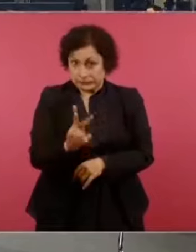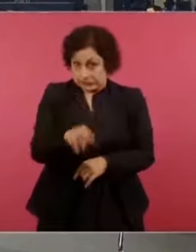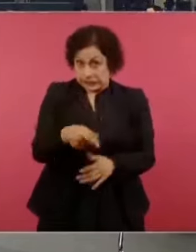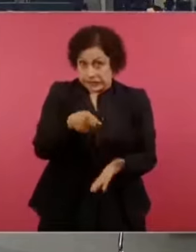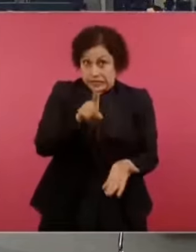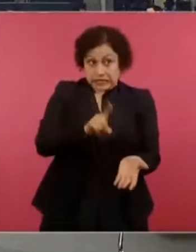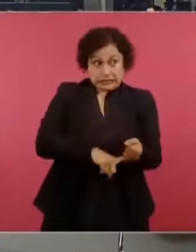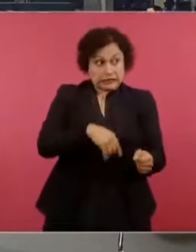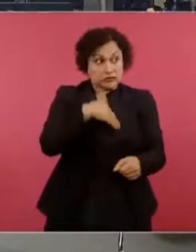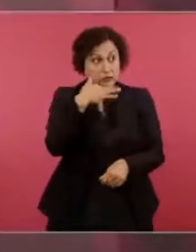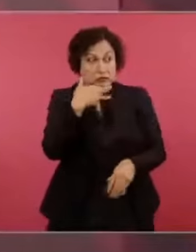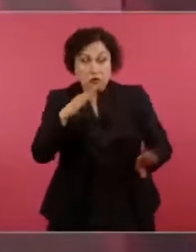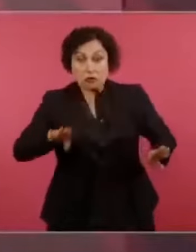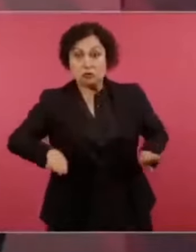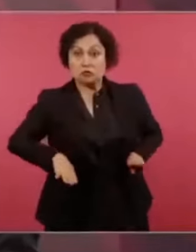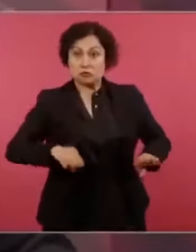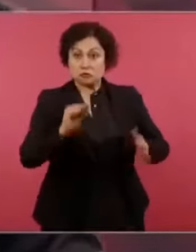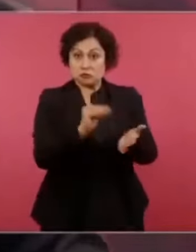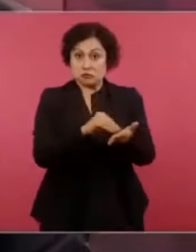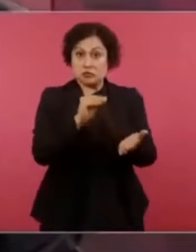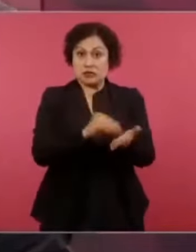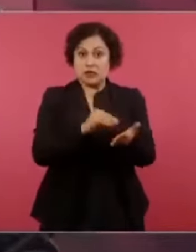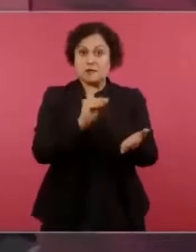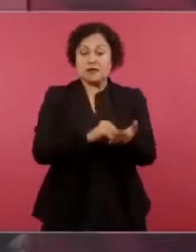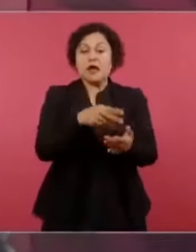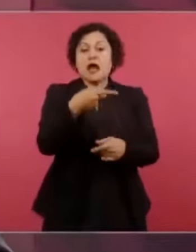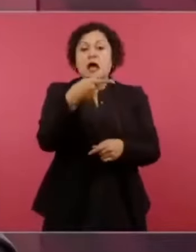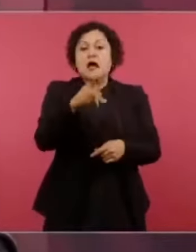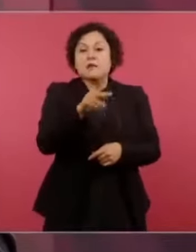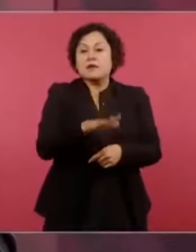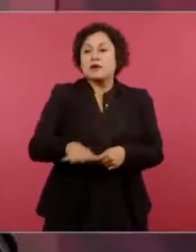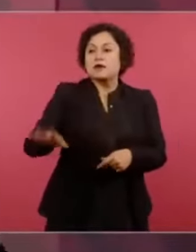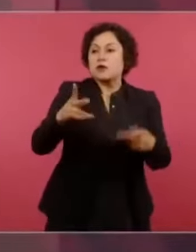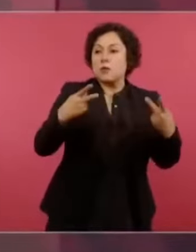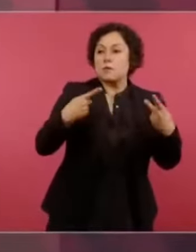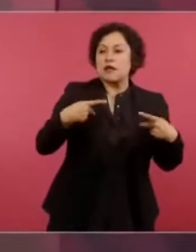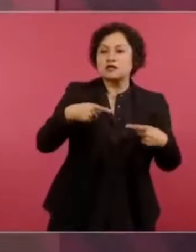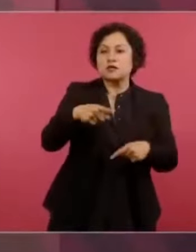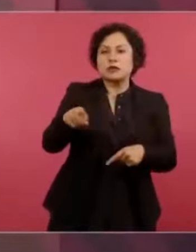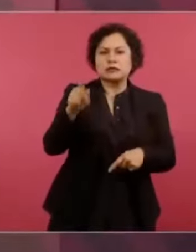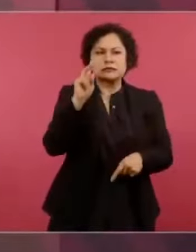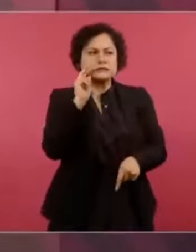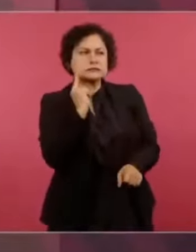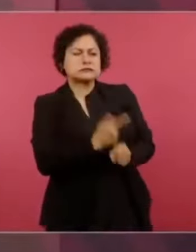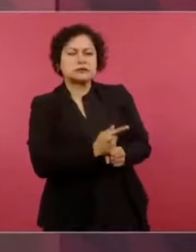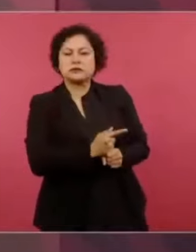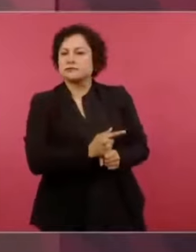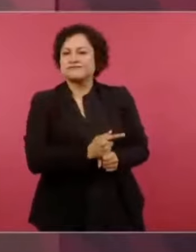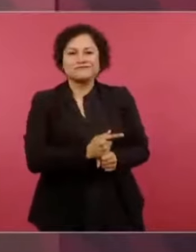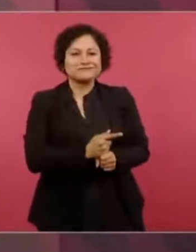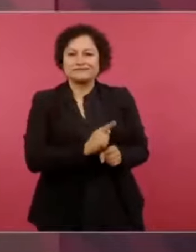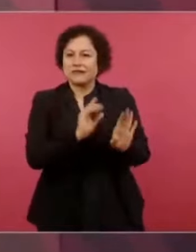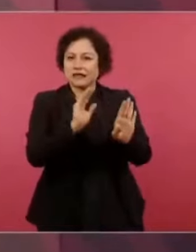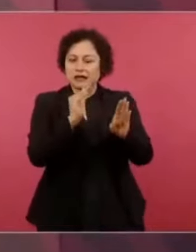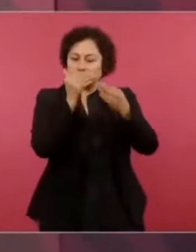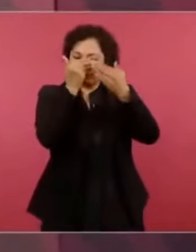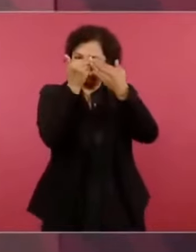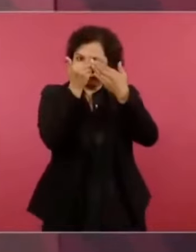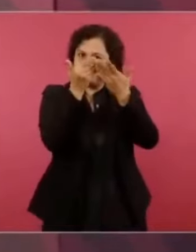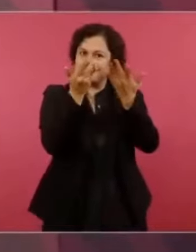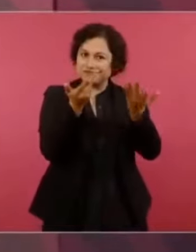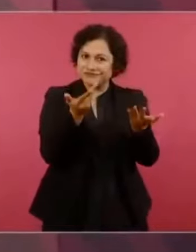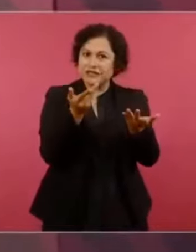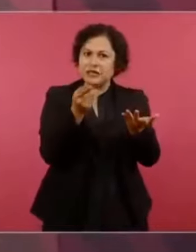a la gente cuál es el problema de México, pues la falta de educación, la falta de